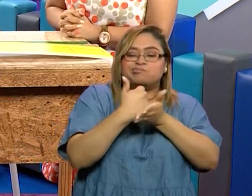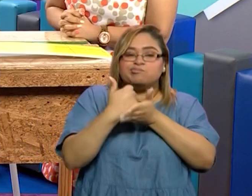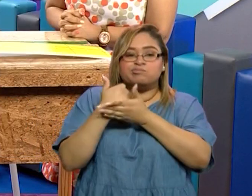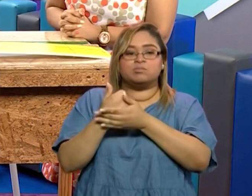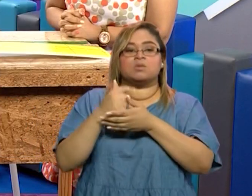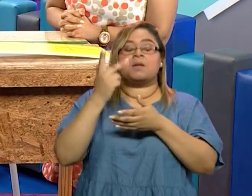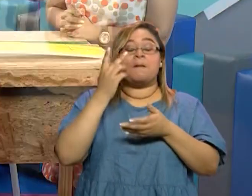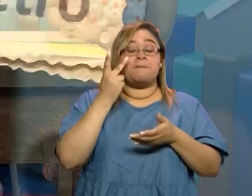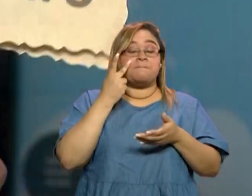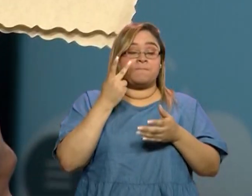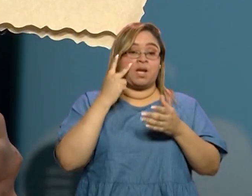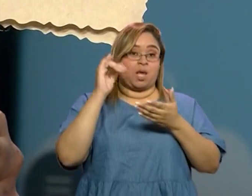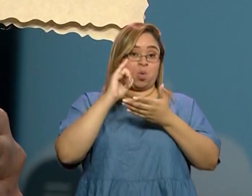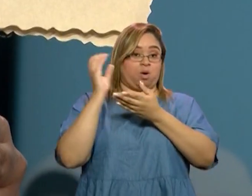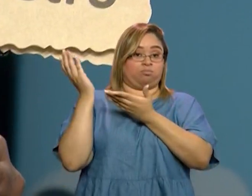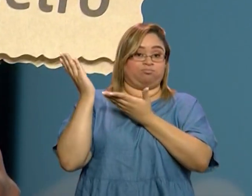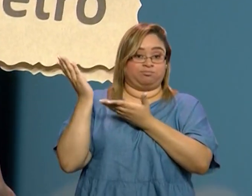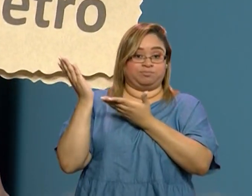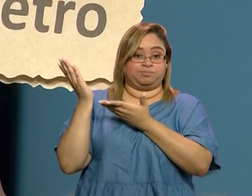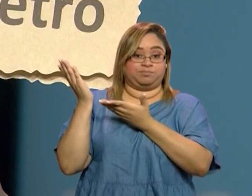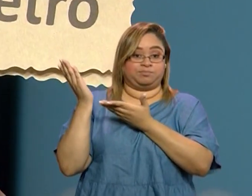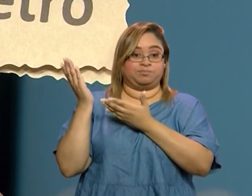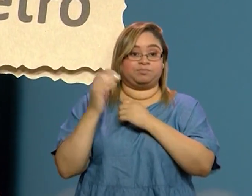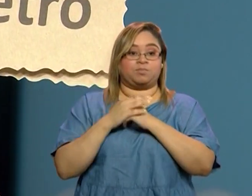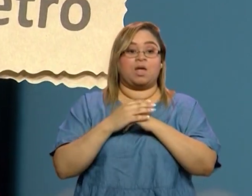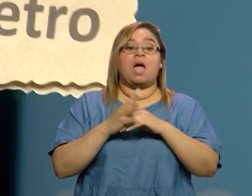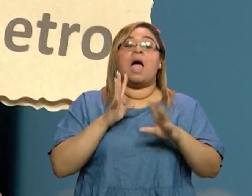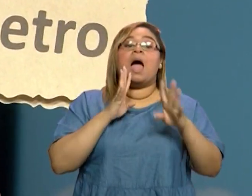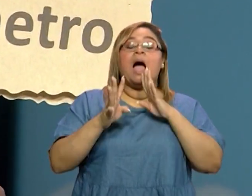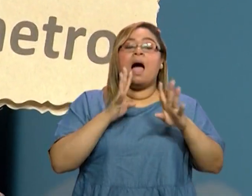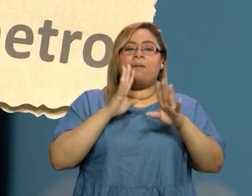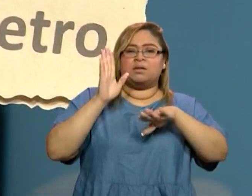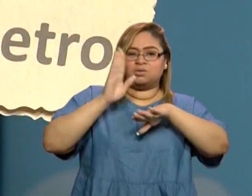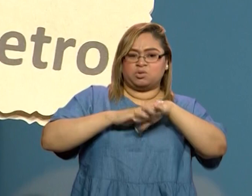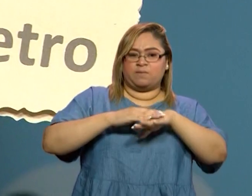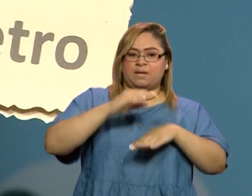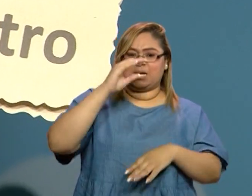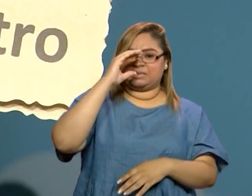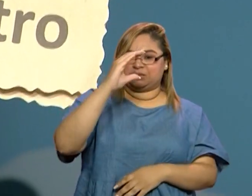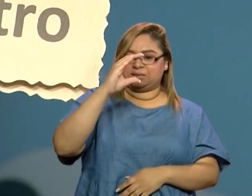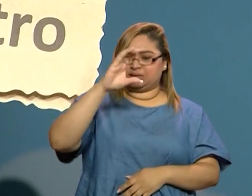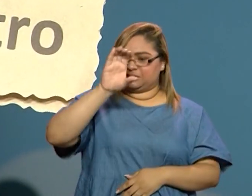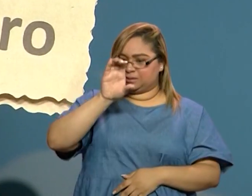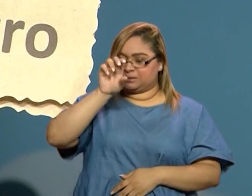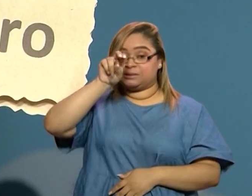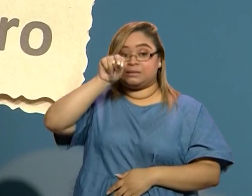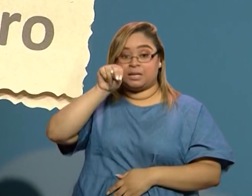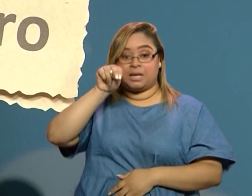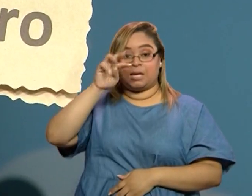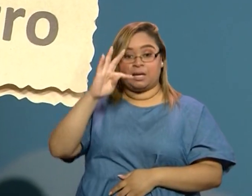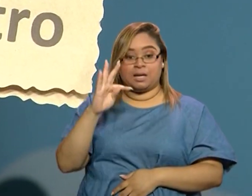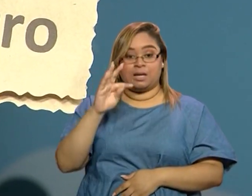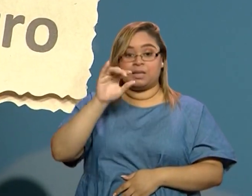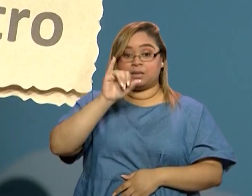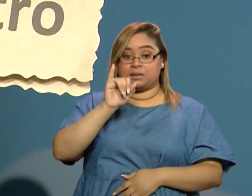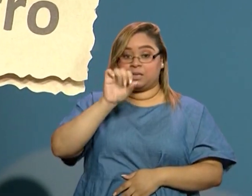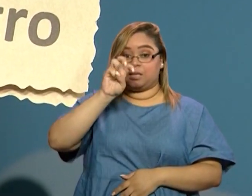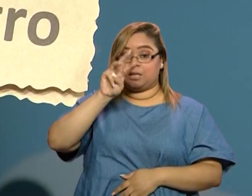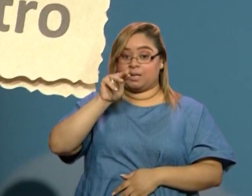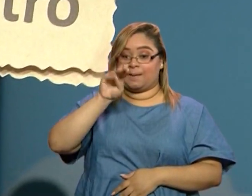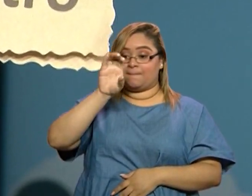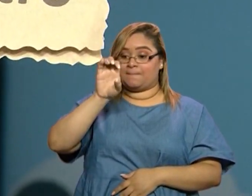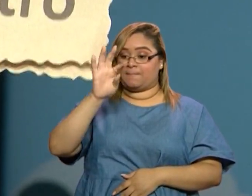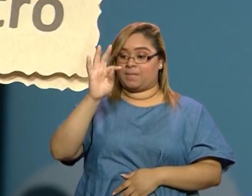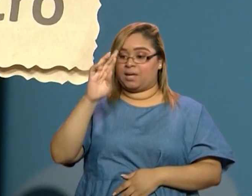paletitas, trabajar que cuando hablamos de centímetros, hablamos de 100, pero también lo identificamos con la sigla